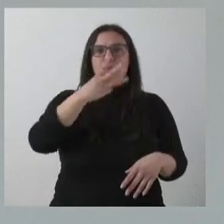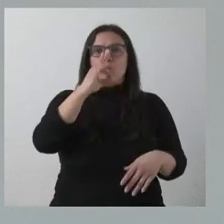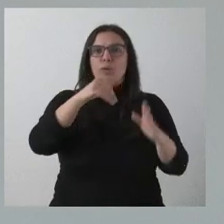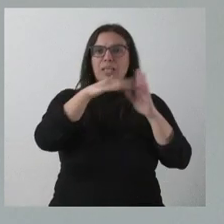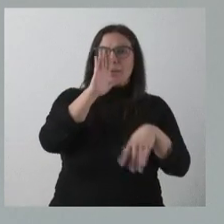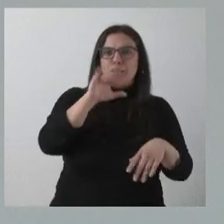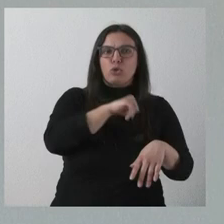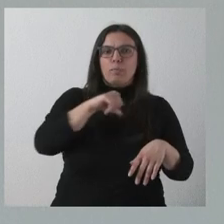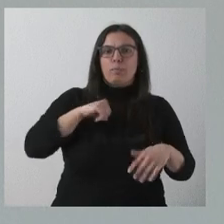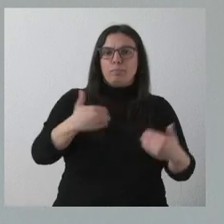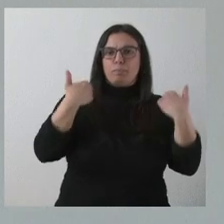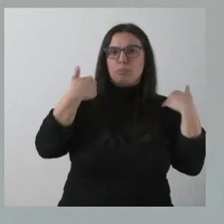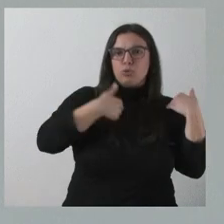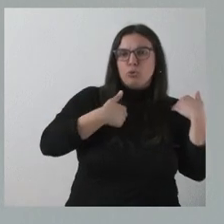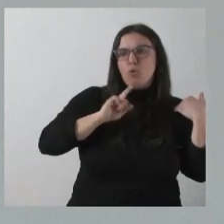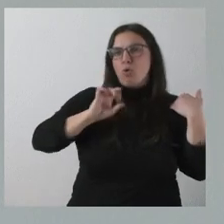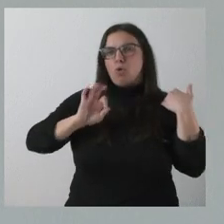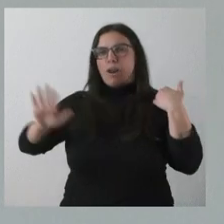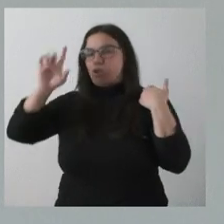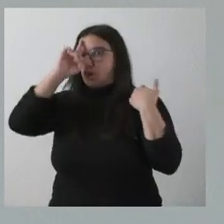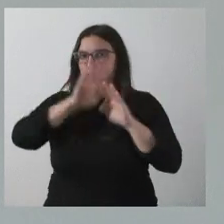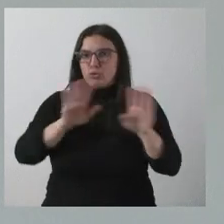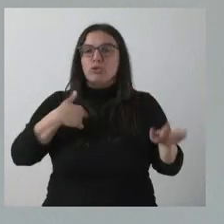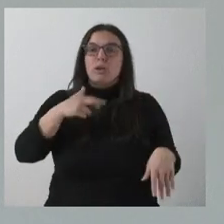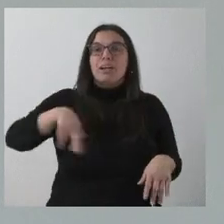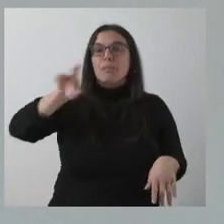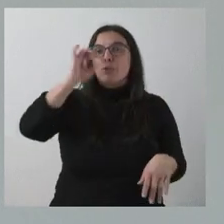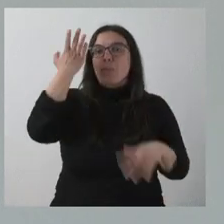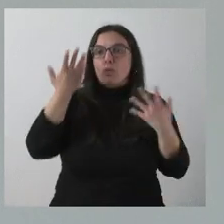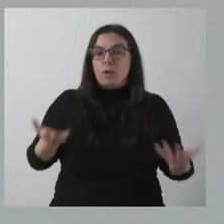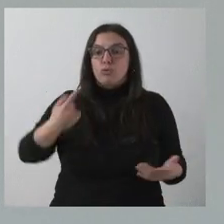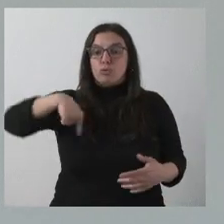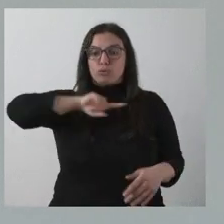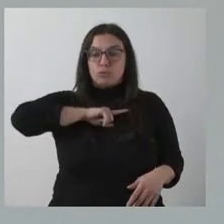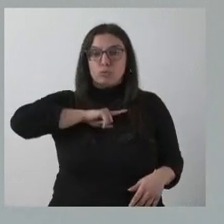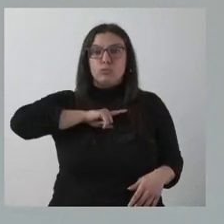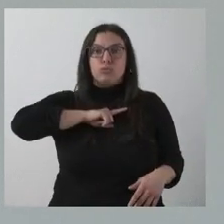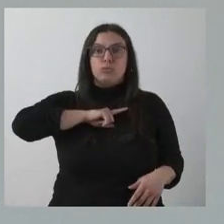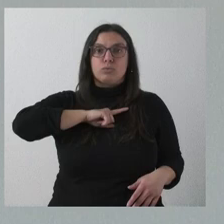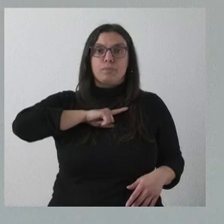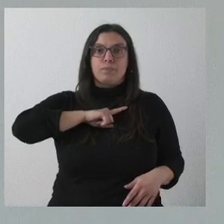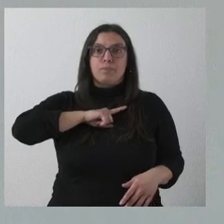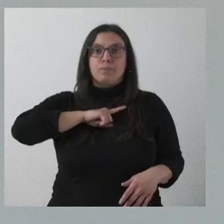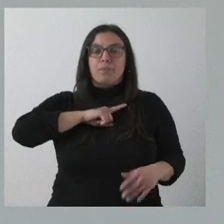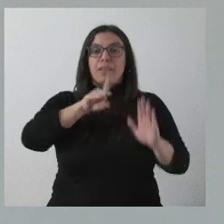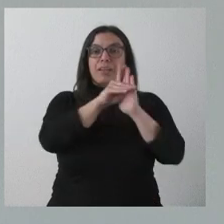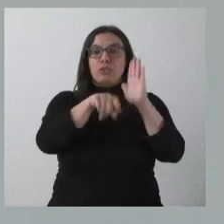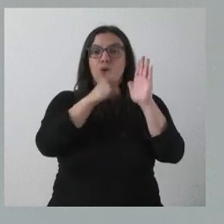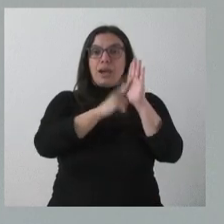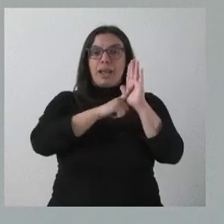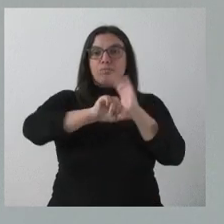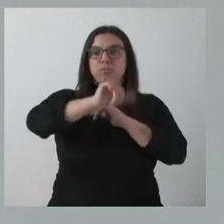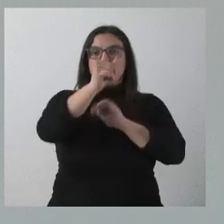autonómica o nacional, sí que le reitero la idea de que nosotros aprobamos por decreto ley una serie de condiciones